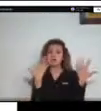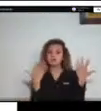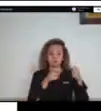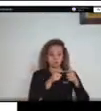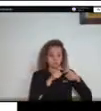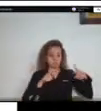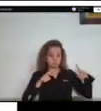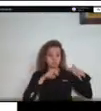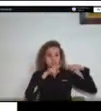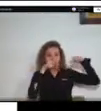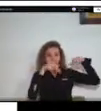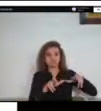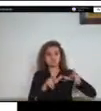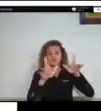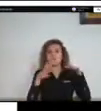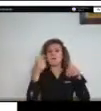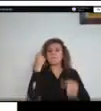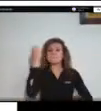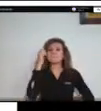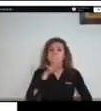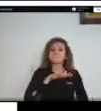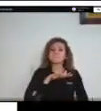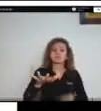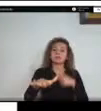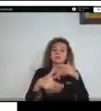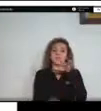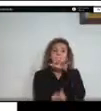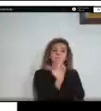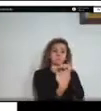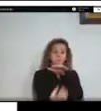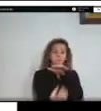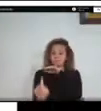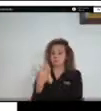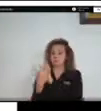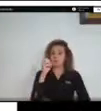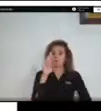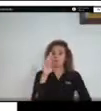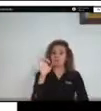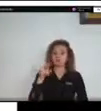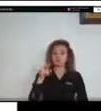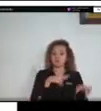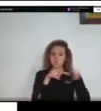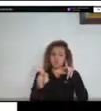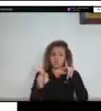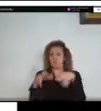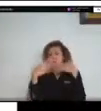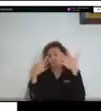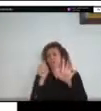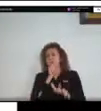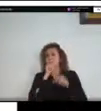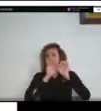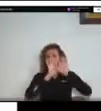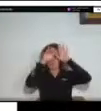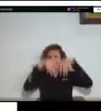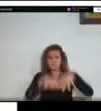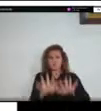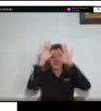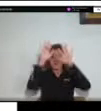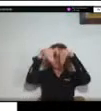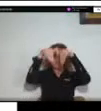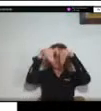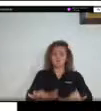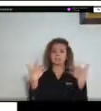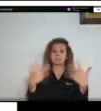META, que se emboca en el río Orinoco, el cual es uno de los ríos más caudalosos del mundo, solo superado por el Amazonas y el río Congo.